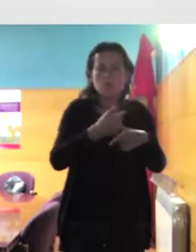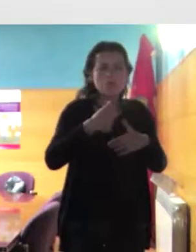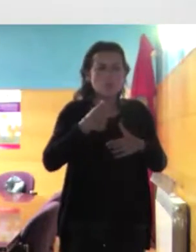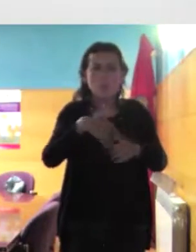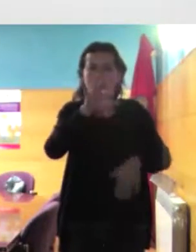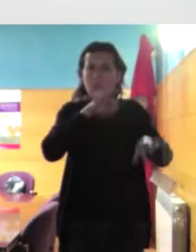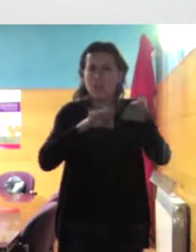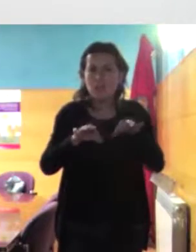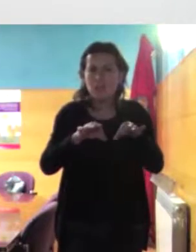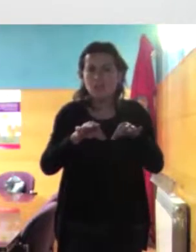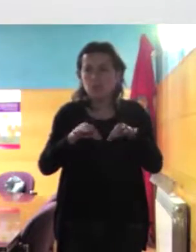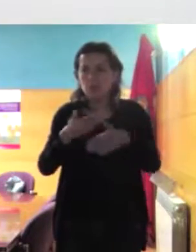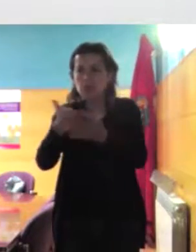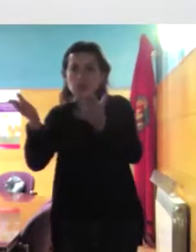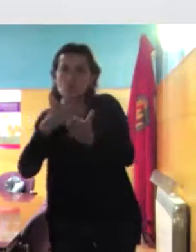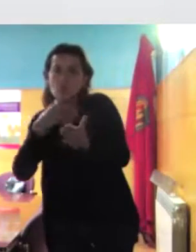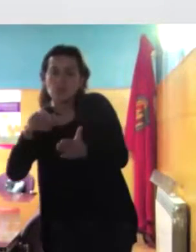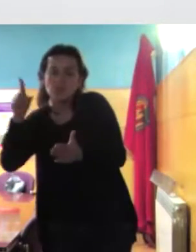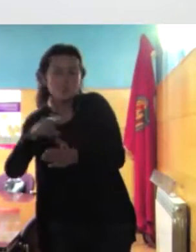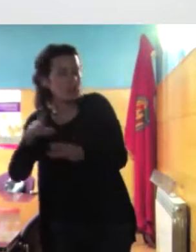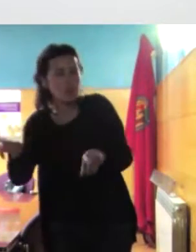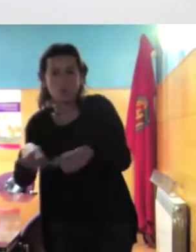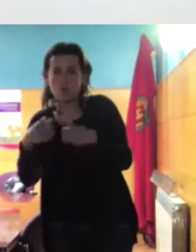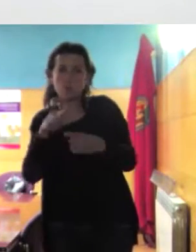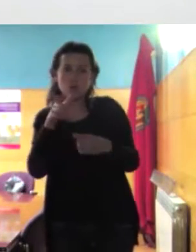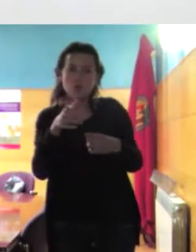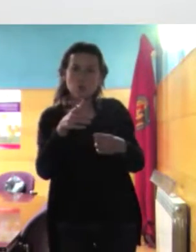o no guste pero por lo menos